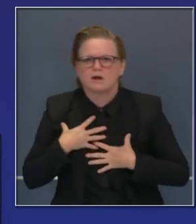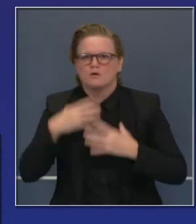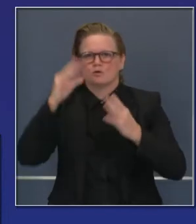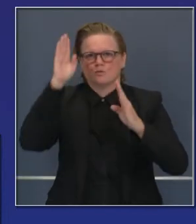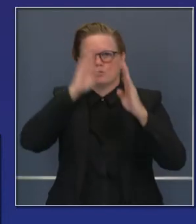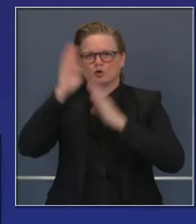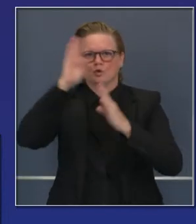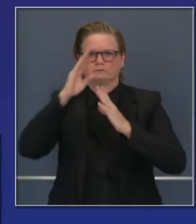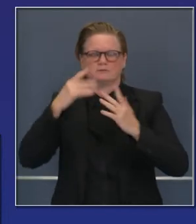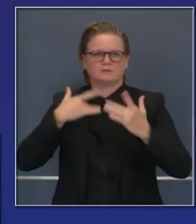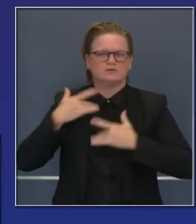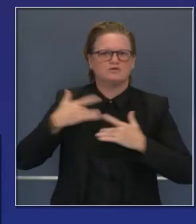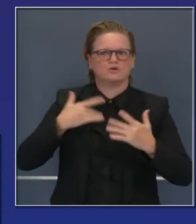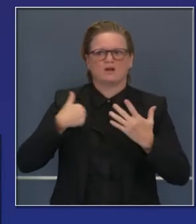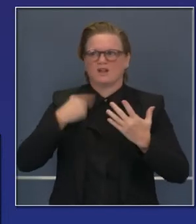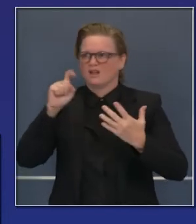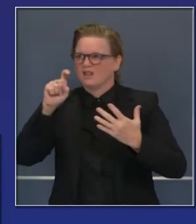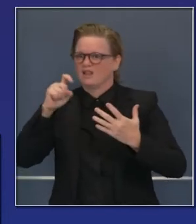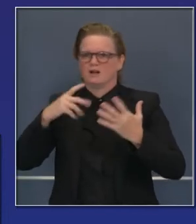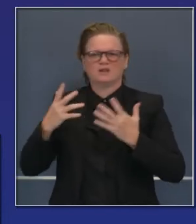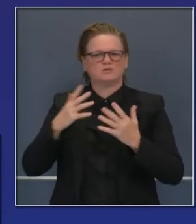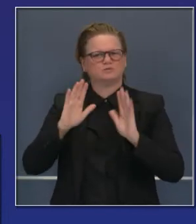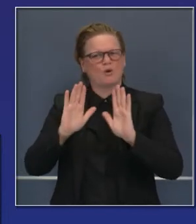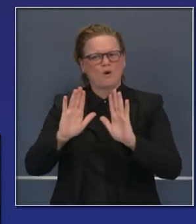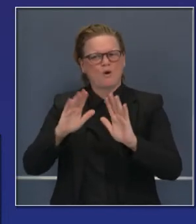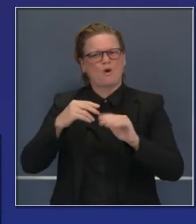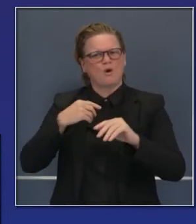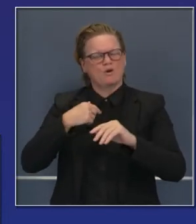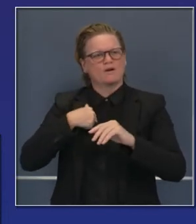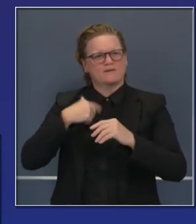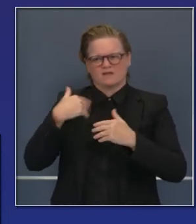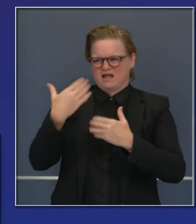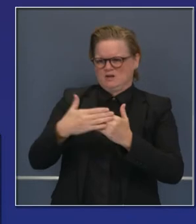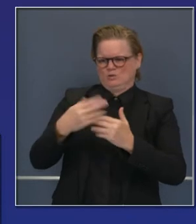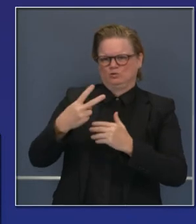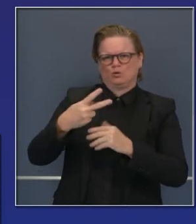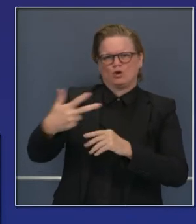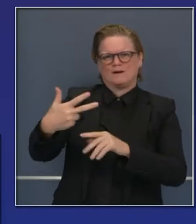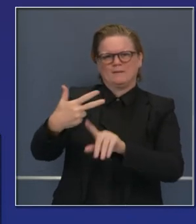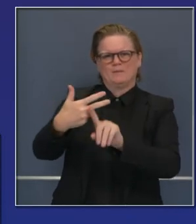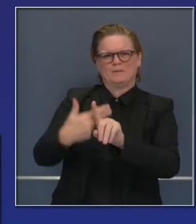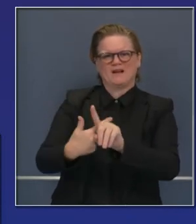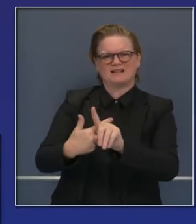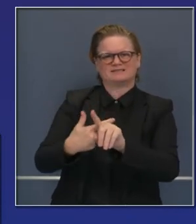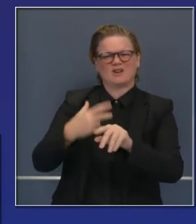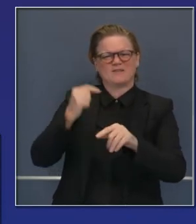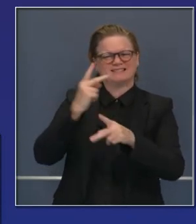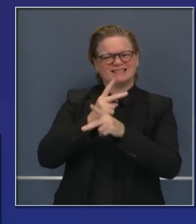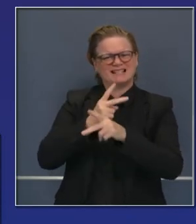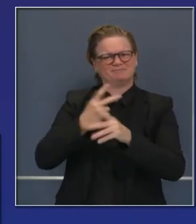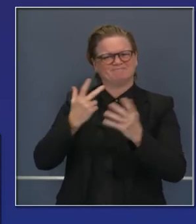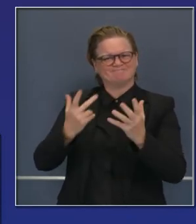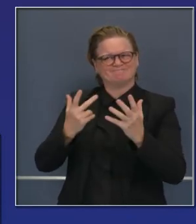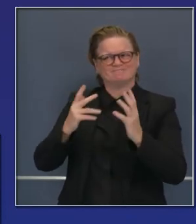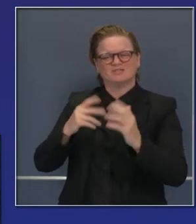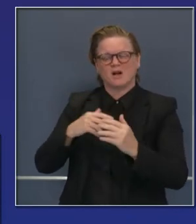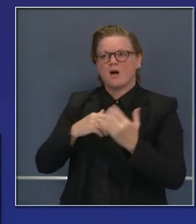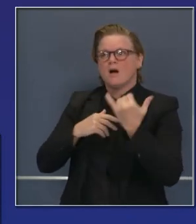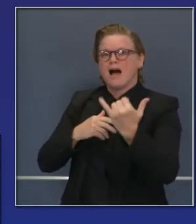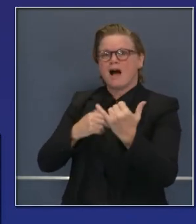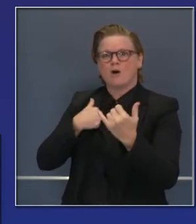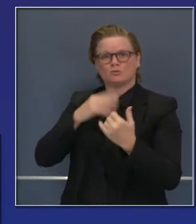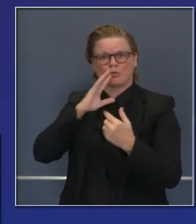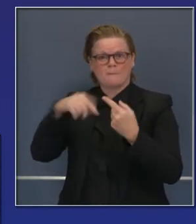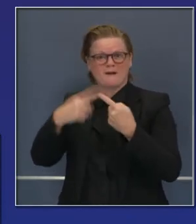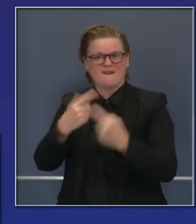están encarando, particularmente en los próximos meses. Ahora, en lo que vamos corriendo en esa recta final hacia